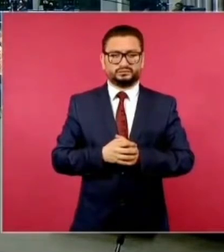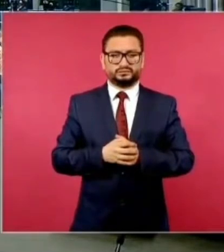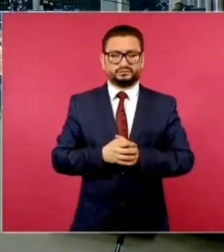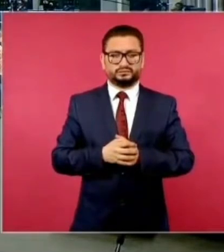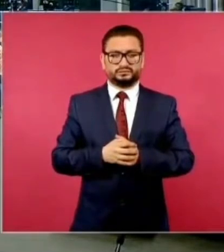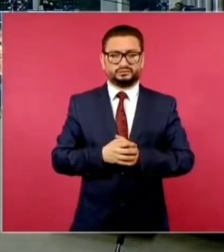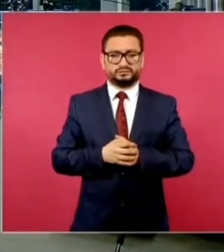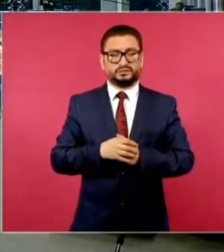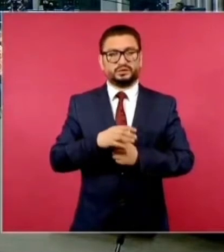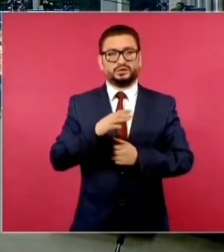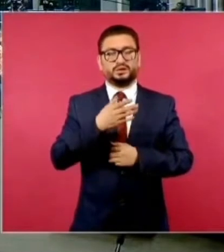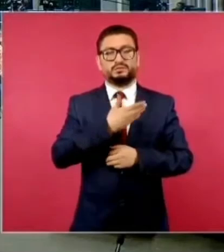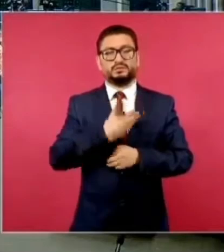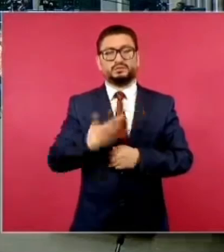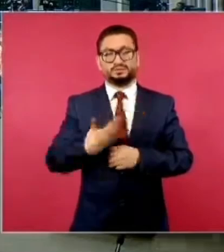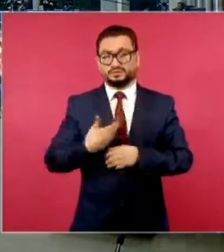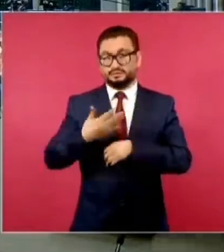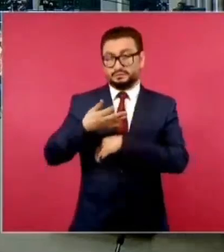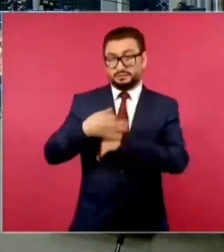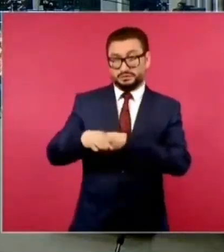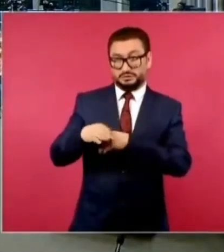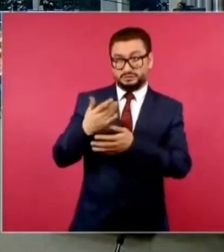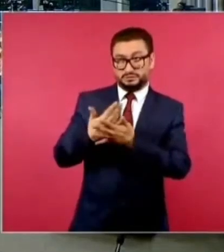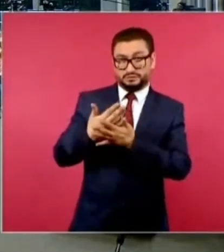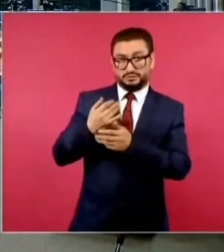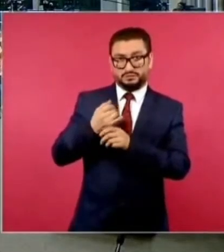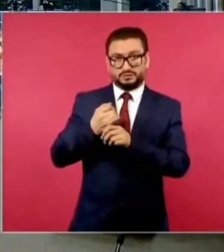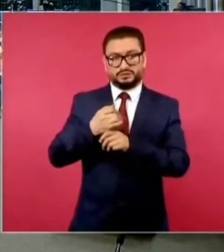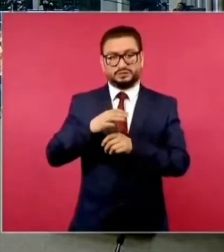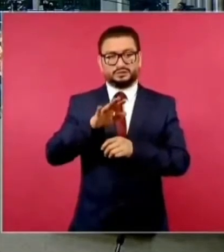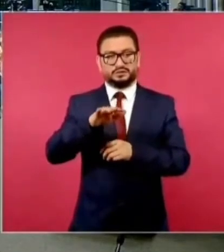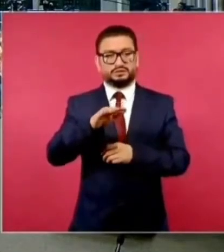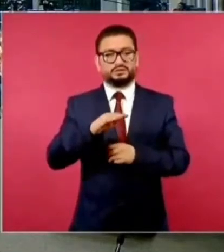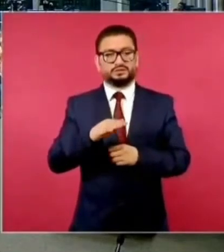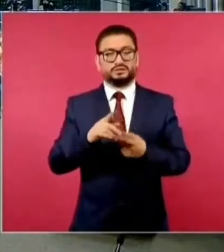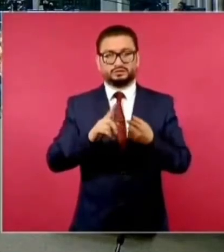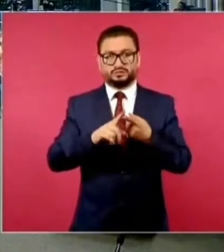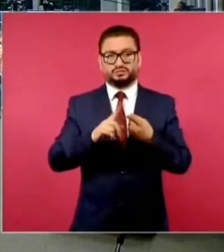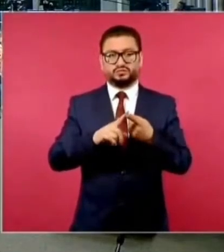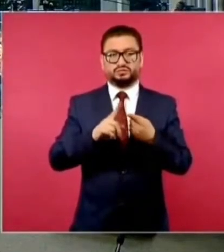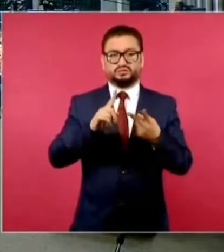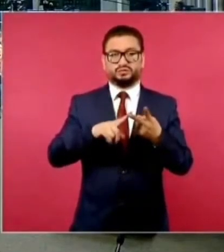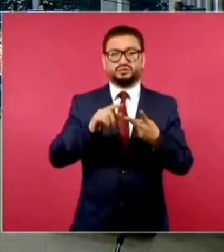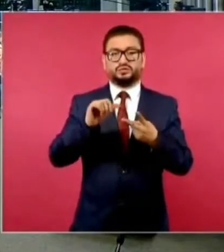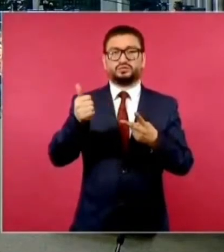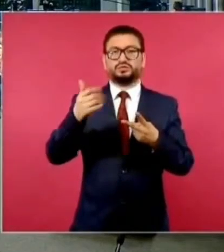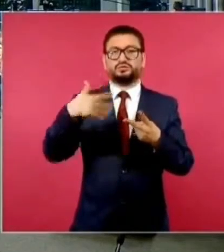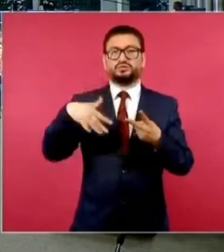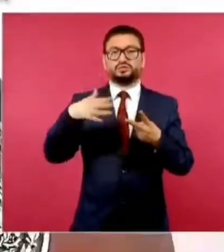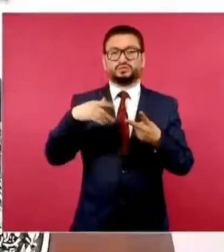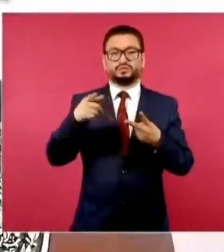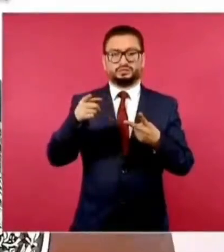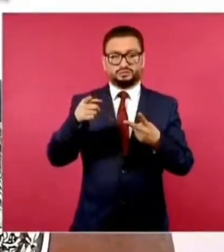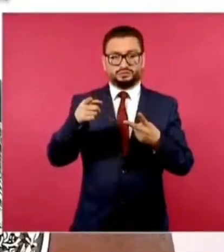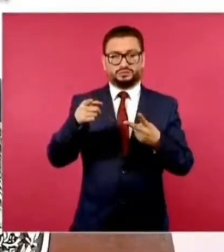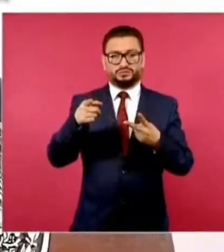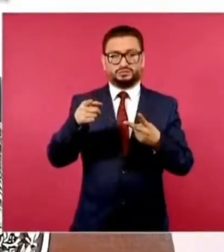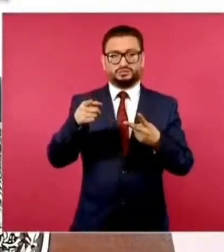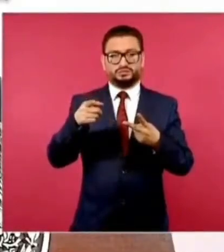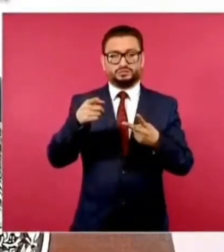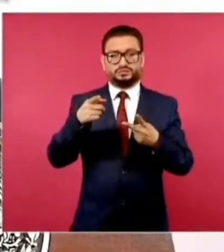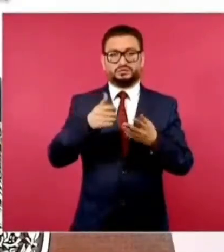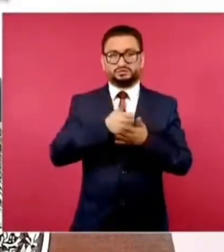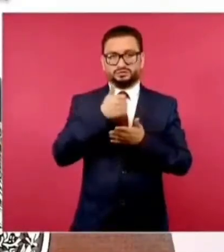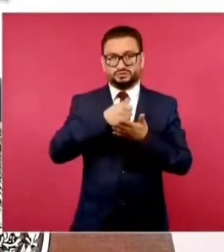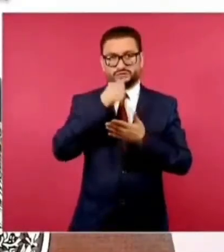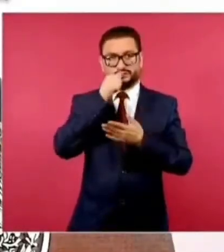Si me permite, presidente, mientras buscan el dato, una aclaración… Esa es una y buscas también la de… en Ciudad